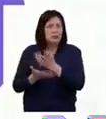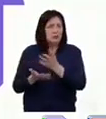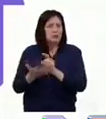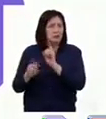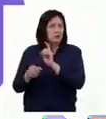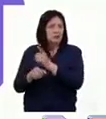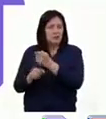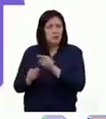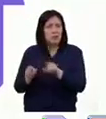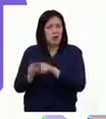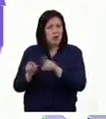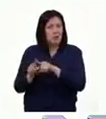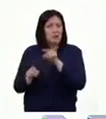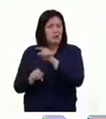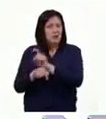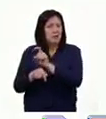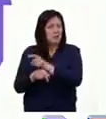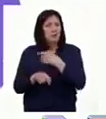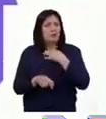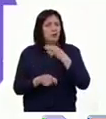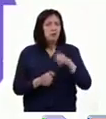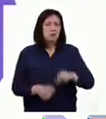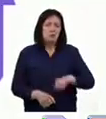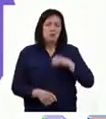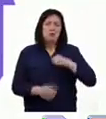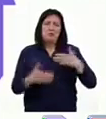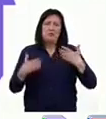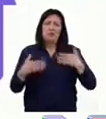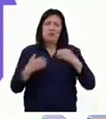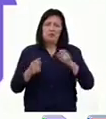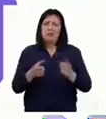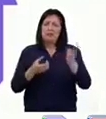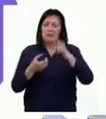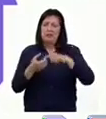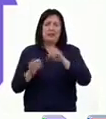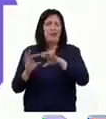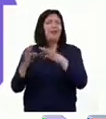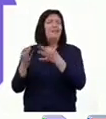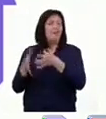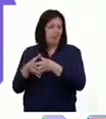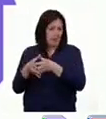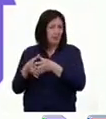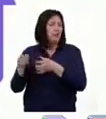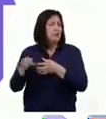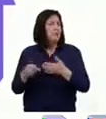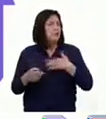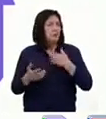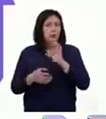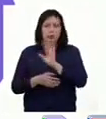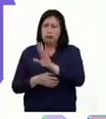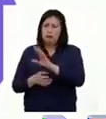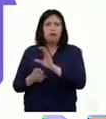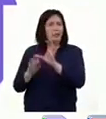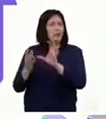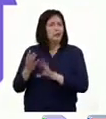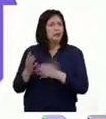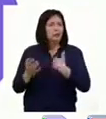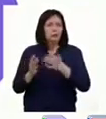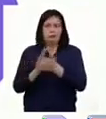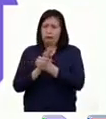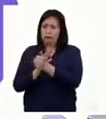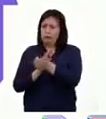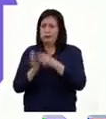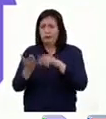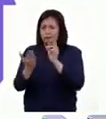nos enseñaron a ellos. Yo estoy muy orgulloso y feliz de pertenecer a esta familia porque se caracteriza por ser muy